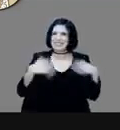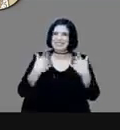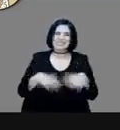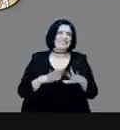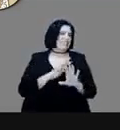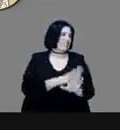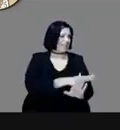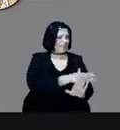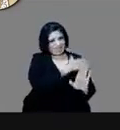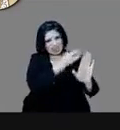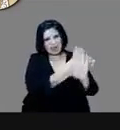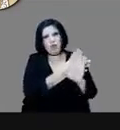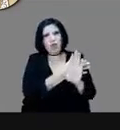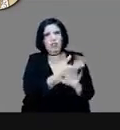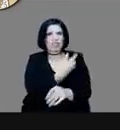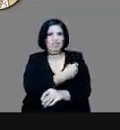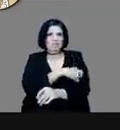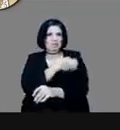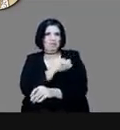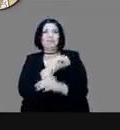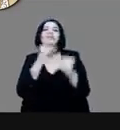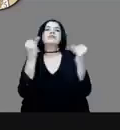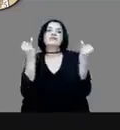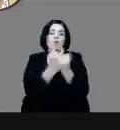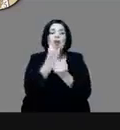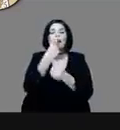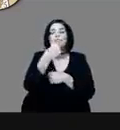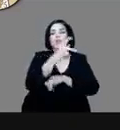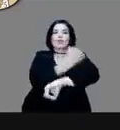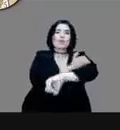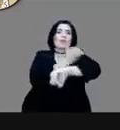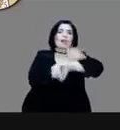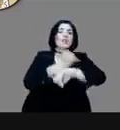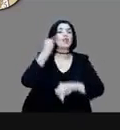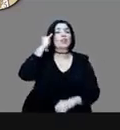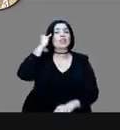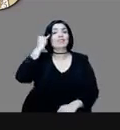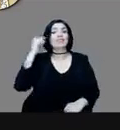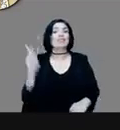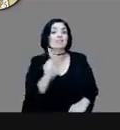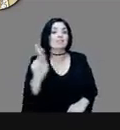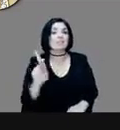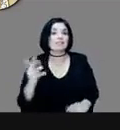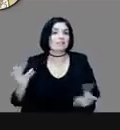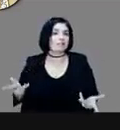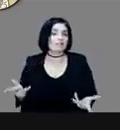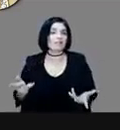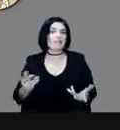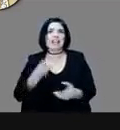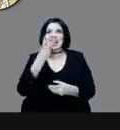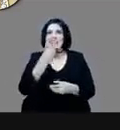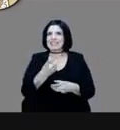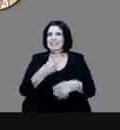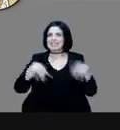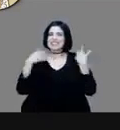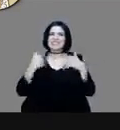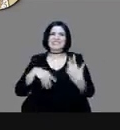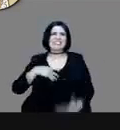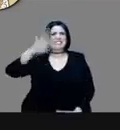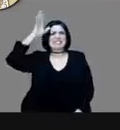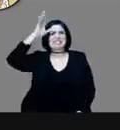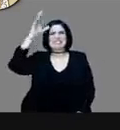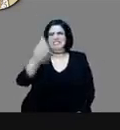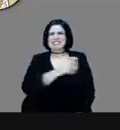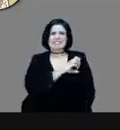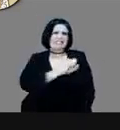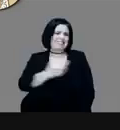españolas y los aliados indígenas. Esto se va a dar, como digo, con una violencia muy fuerte, como son